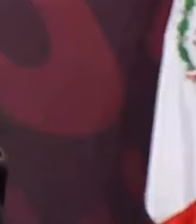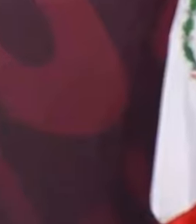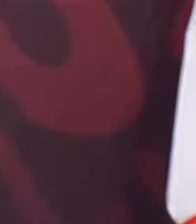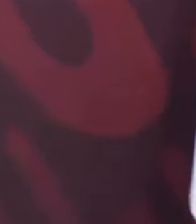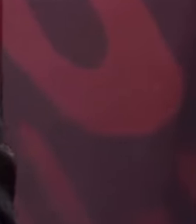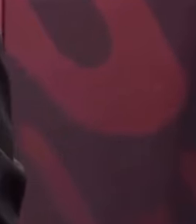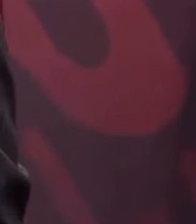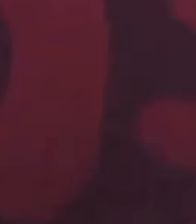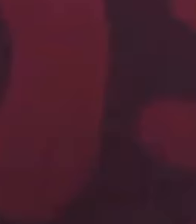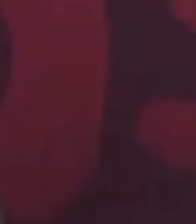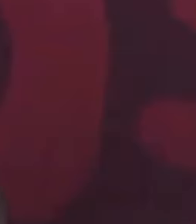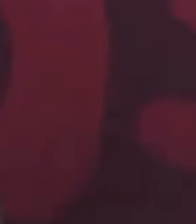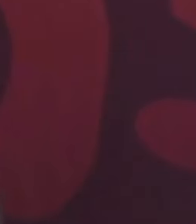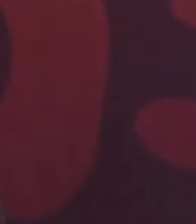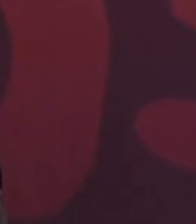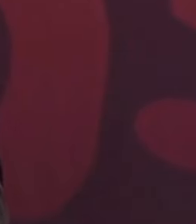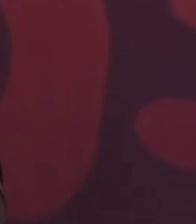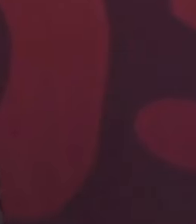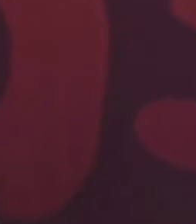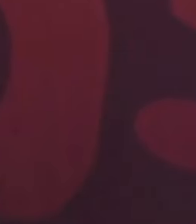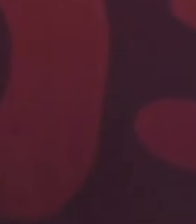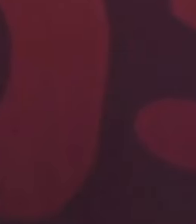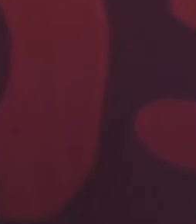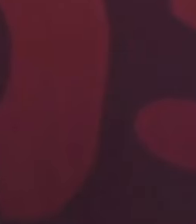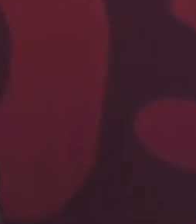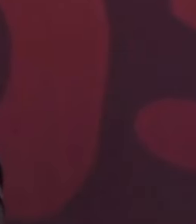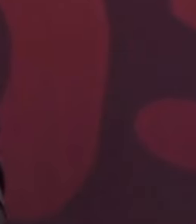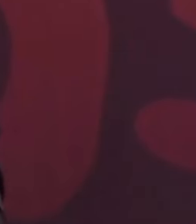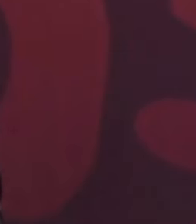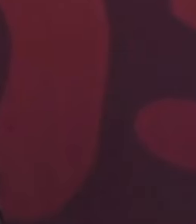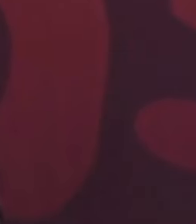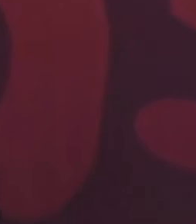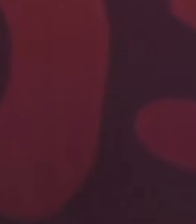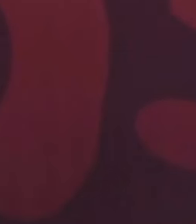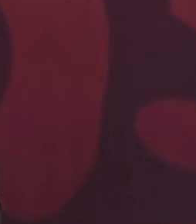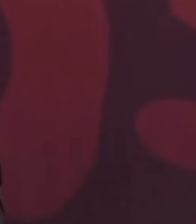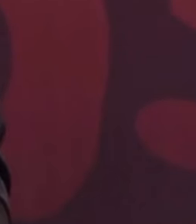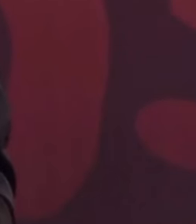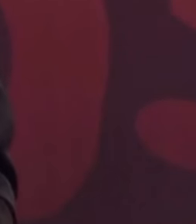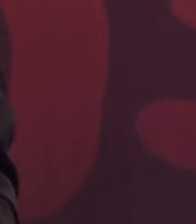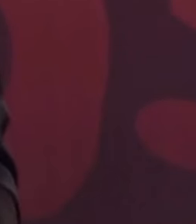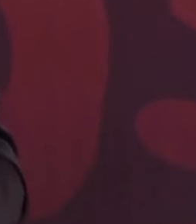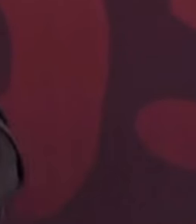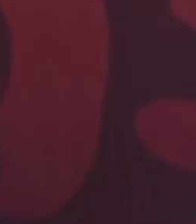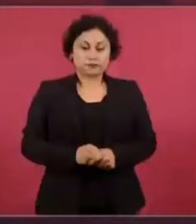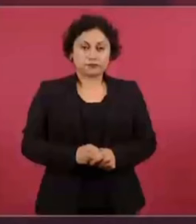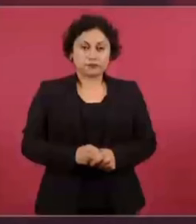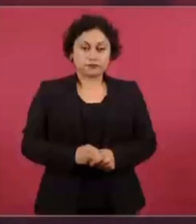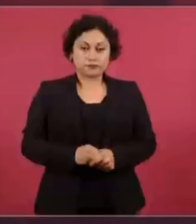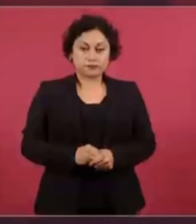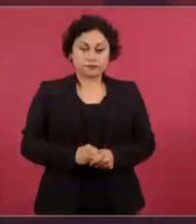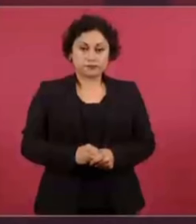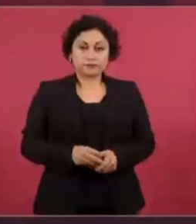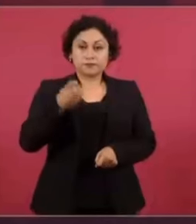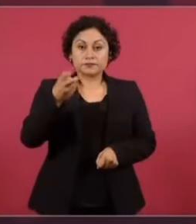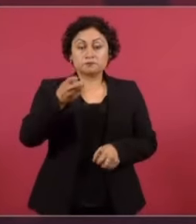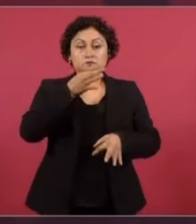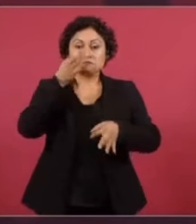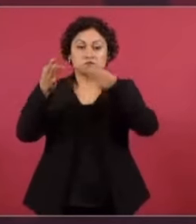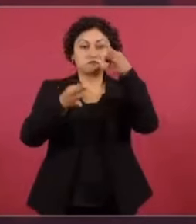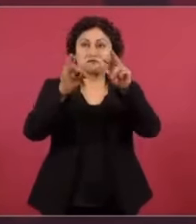que la mención AMLO narcotraficante o presidente narco llega a reproducirse